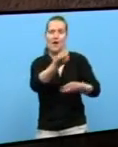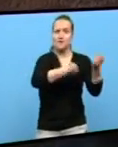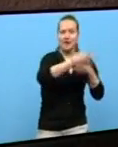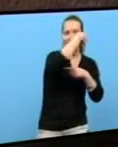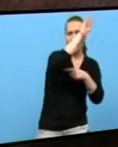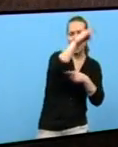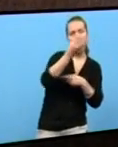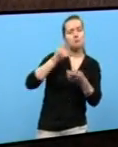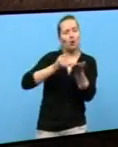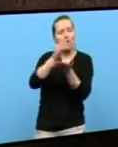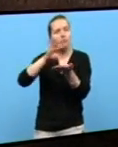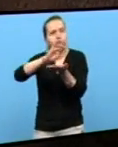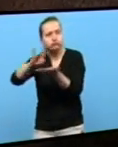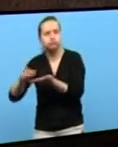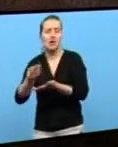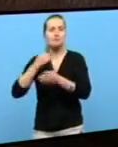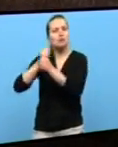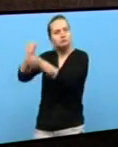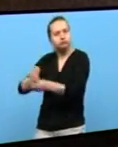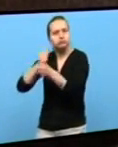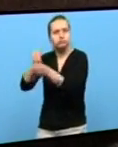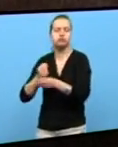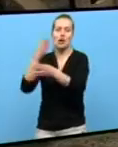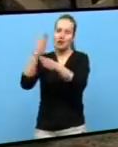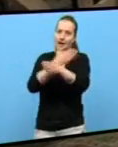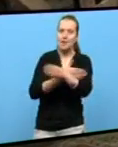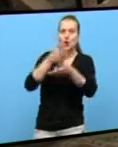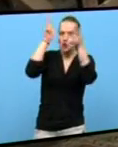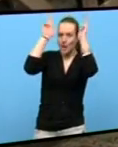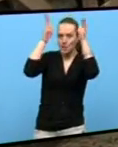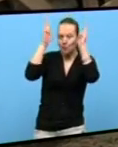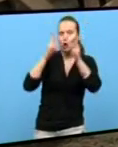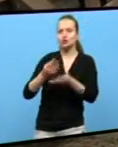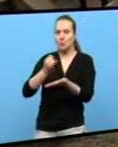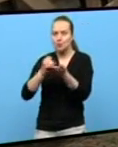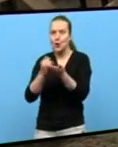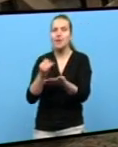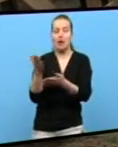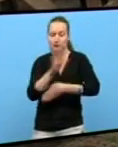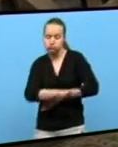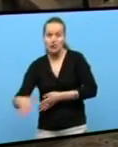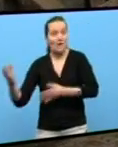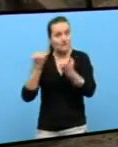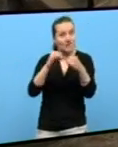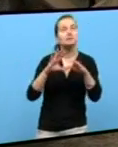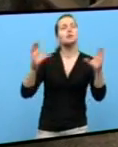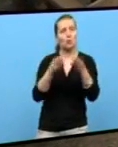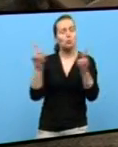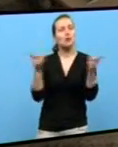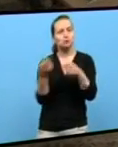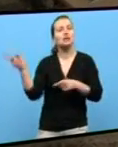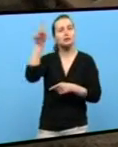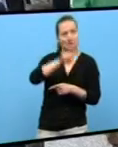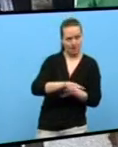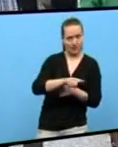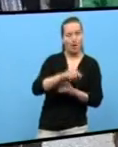de produtos do campo, rutas a cabalo, degustación de carne de poltro, obras de teatro, festa infantil e música de grandes orquestras Dentro da